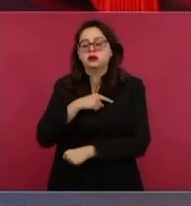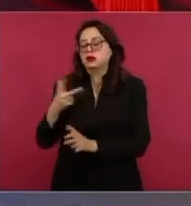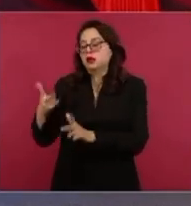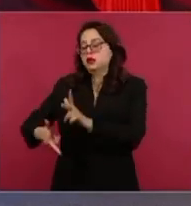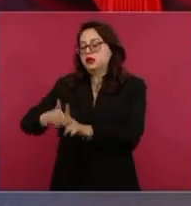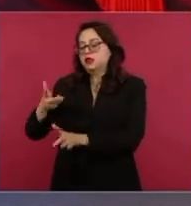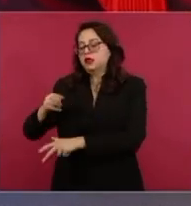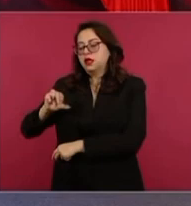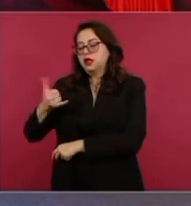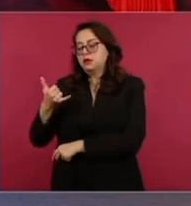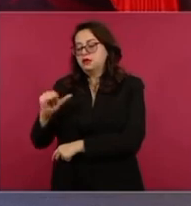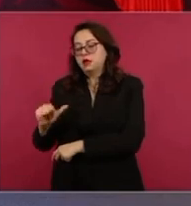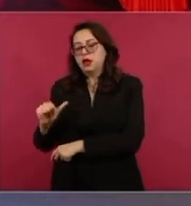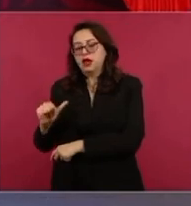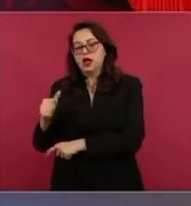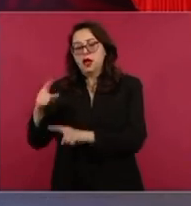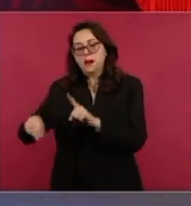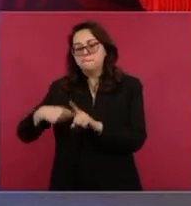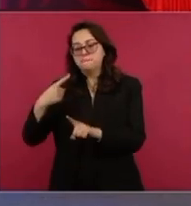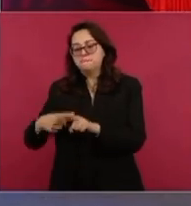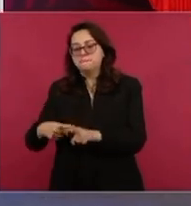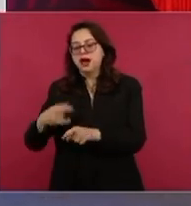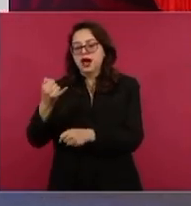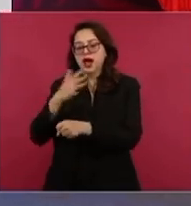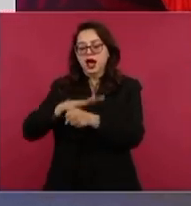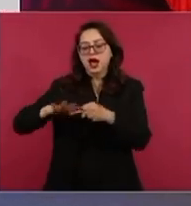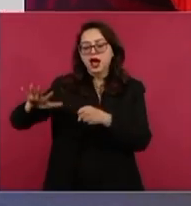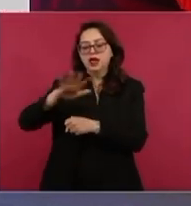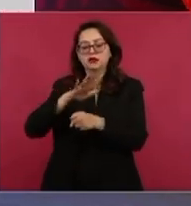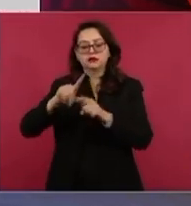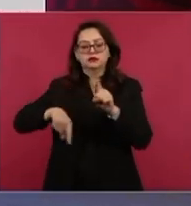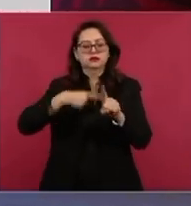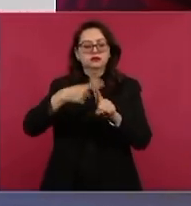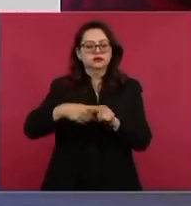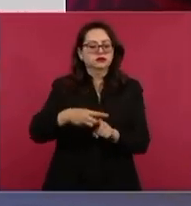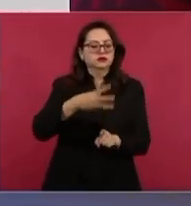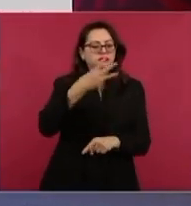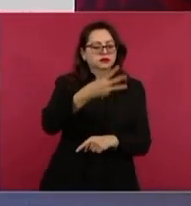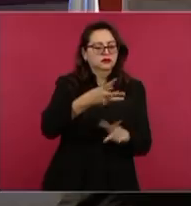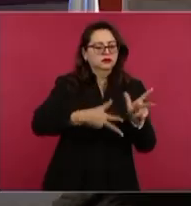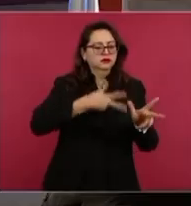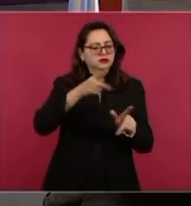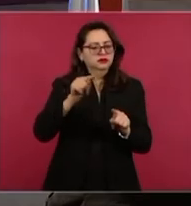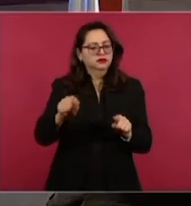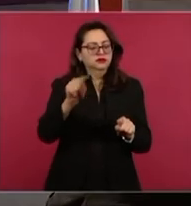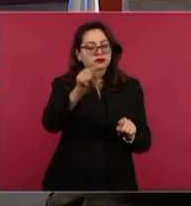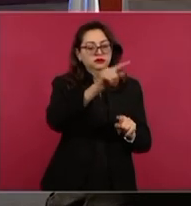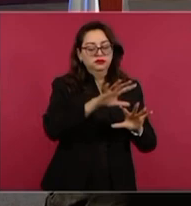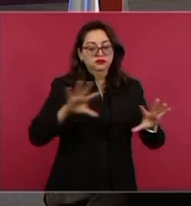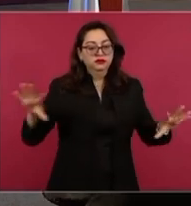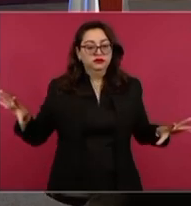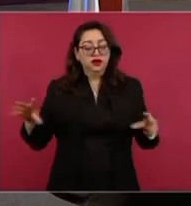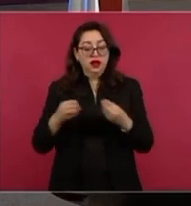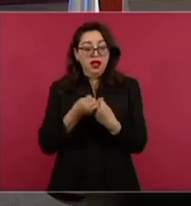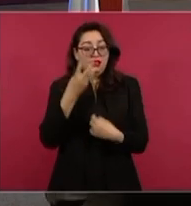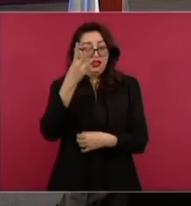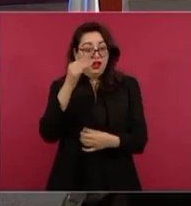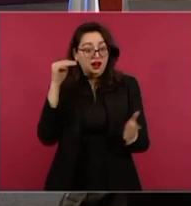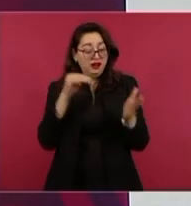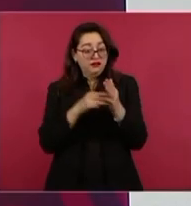más otros dos o tres trenes, vamos a dejar tres mil kilómetros de